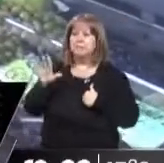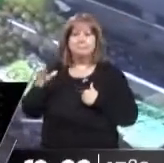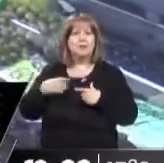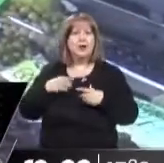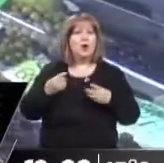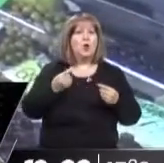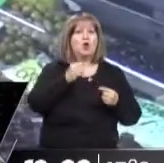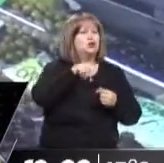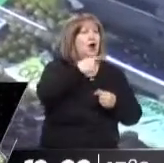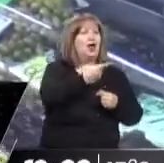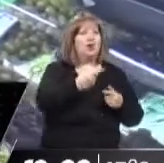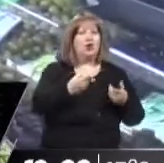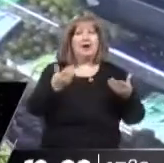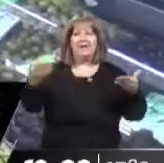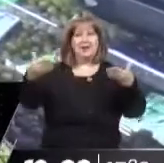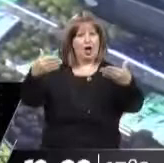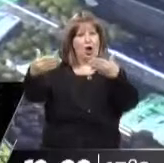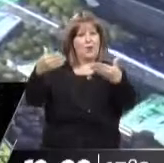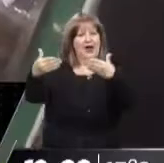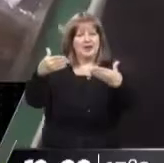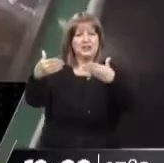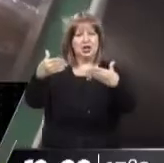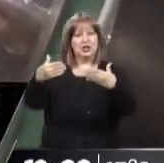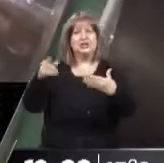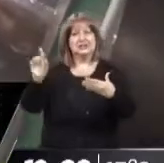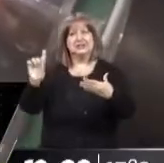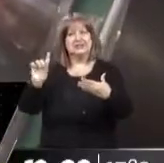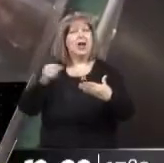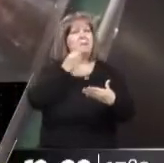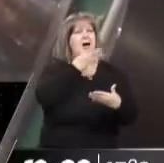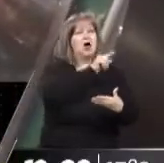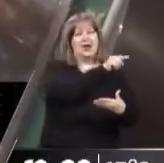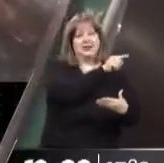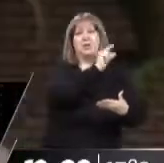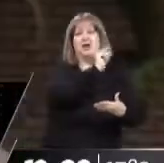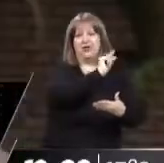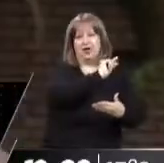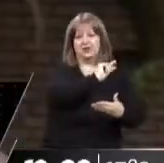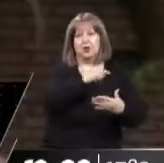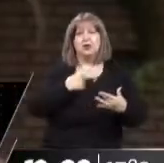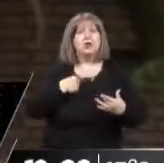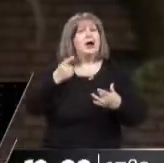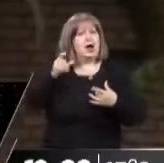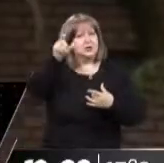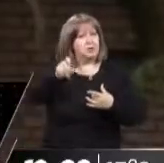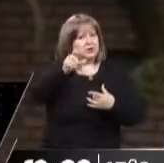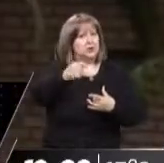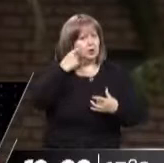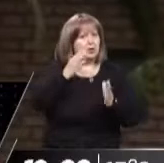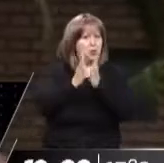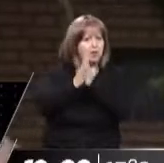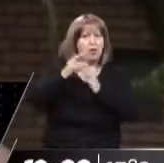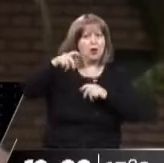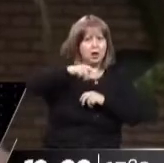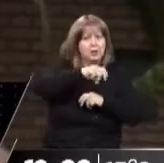cuánto cuesta en cualquier lado del mundo y eso también hace que el consumidor exija mucho más. comerciante tiene que ir acomodándose o buscándole la vuelta para que el consumidor